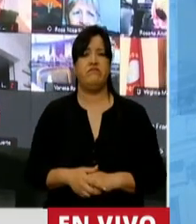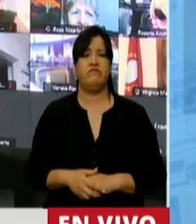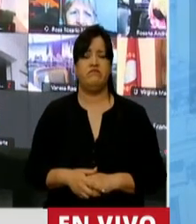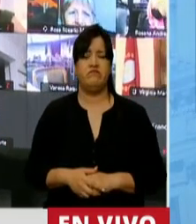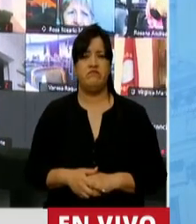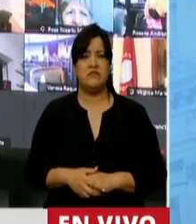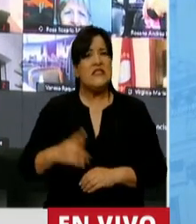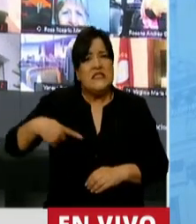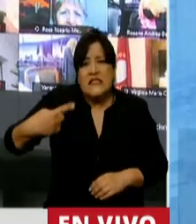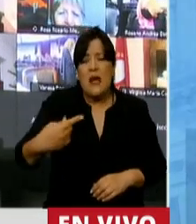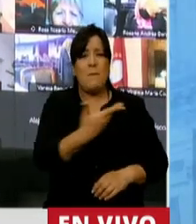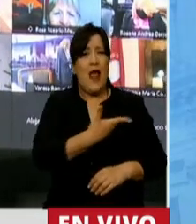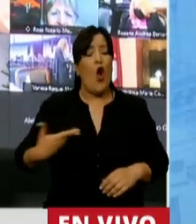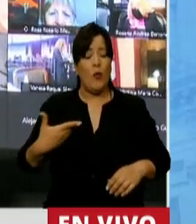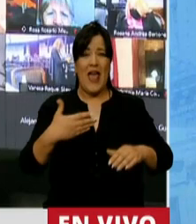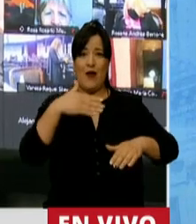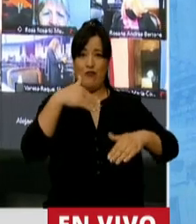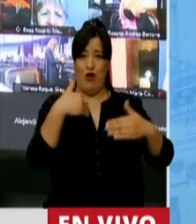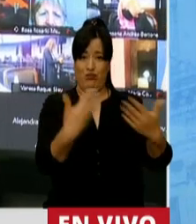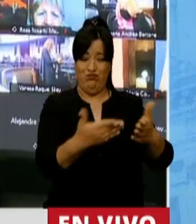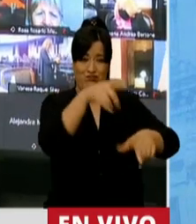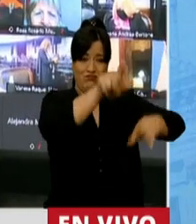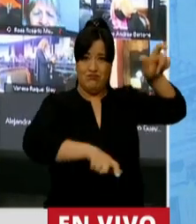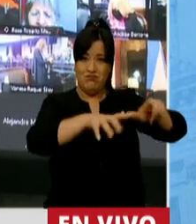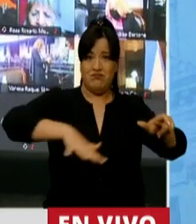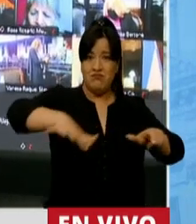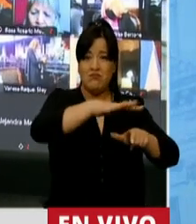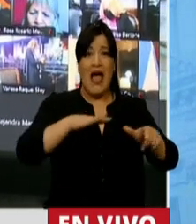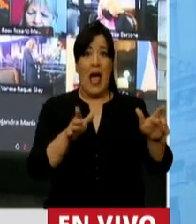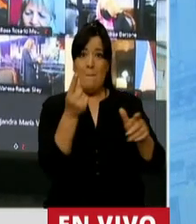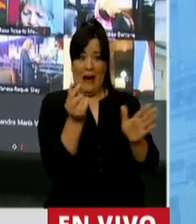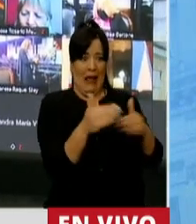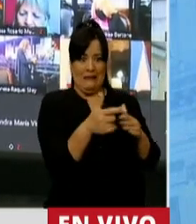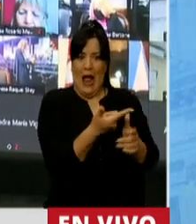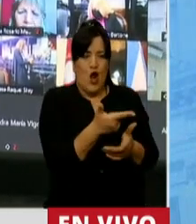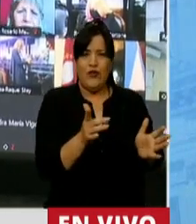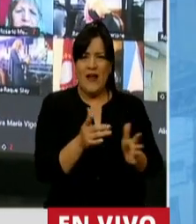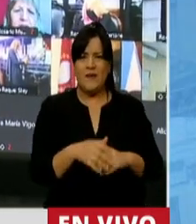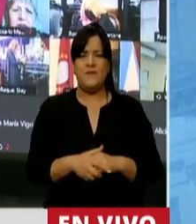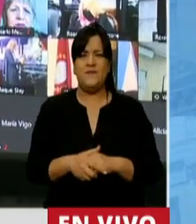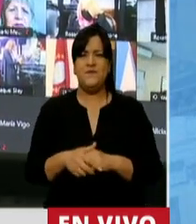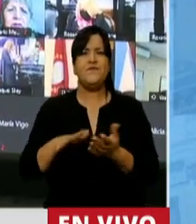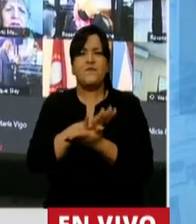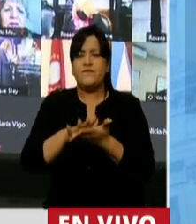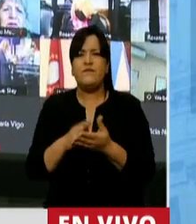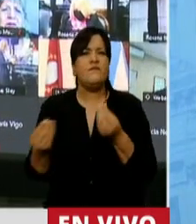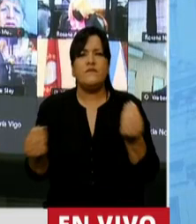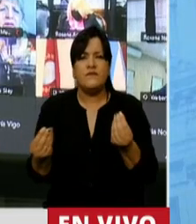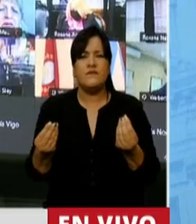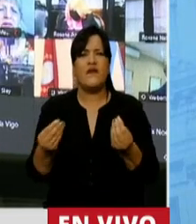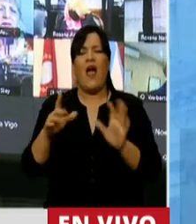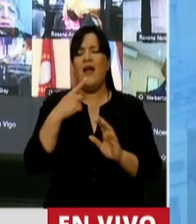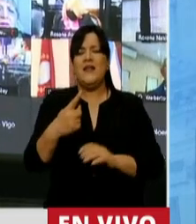Cada vez que los gobiernos populistas se quedan sin caja, la salida más fácil es romantizar la pobreza,